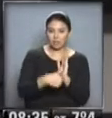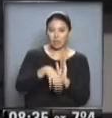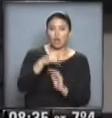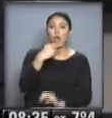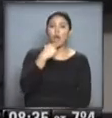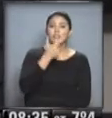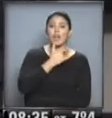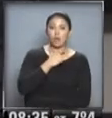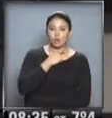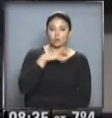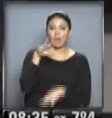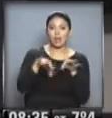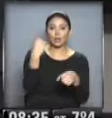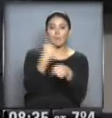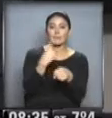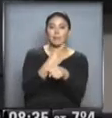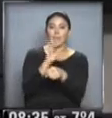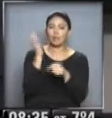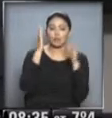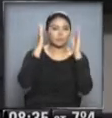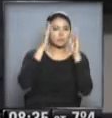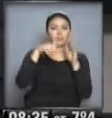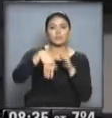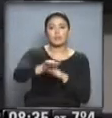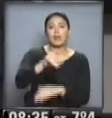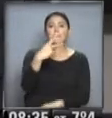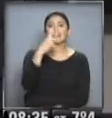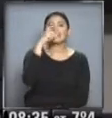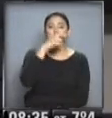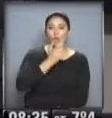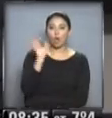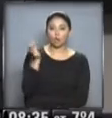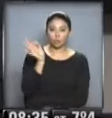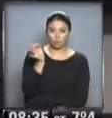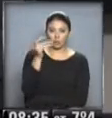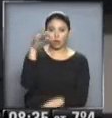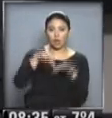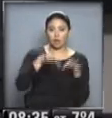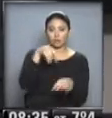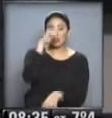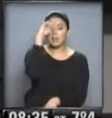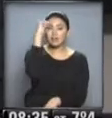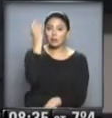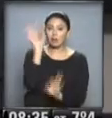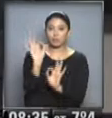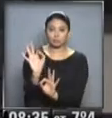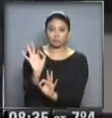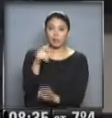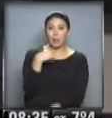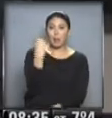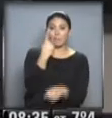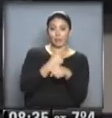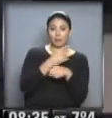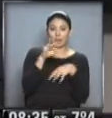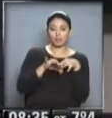11 de agosto las elecciones primarias, todo va a desembocar el 27 de octubre con las elecciones nacionales. En estas primarias, en